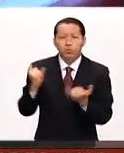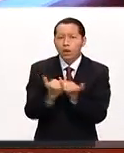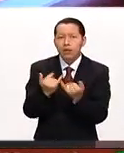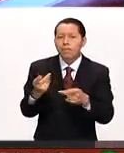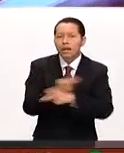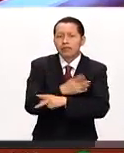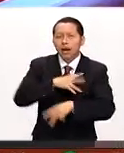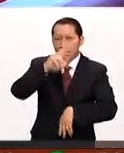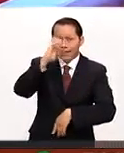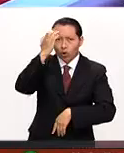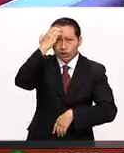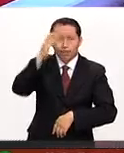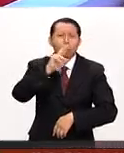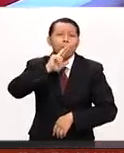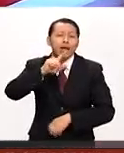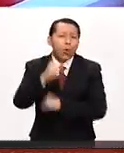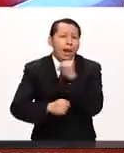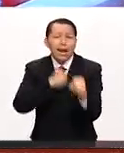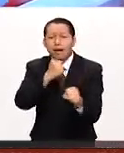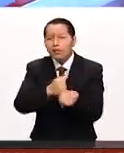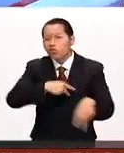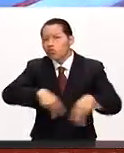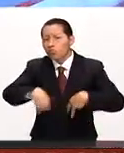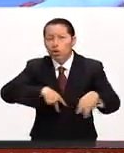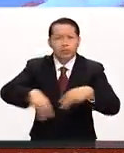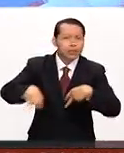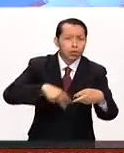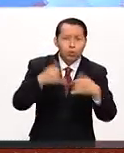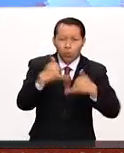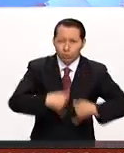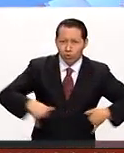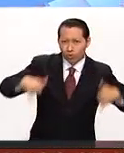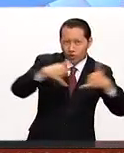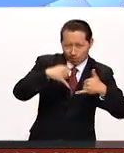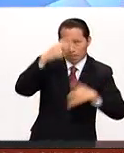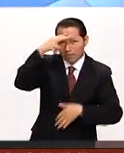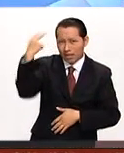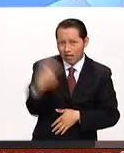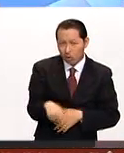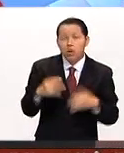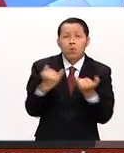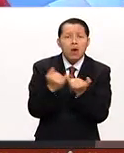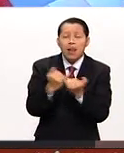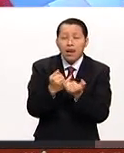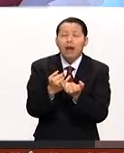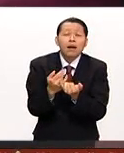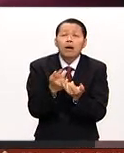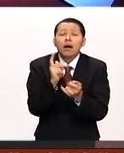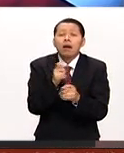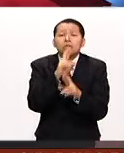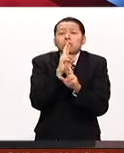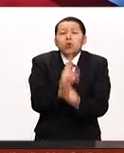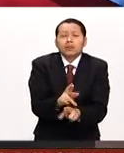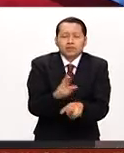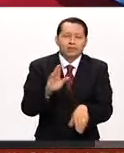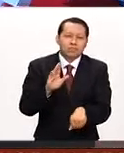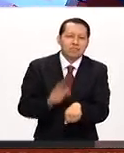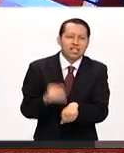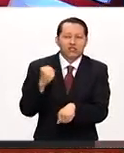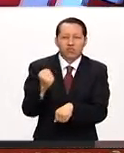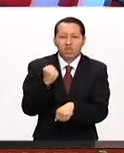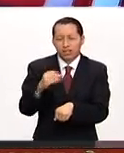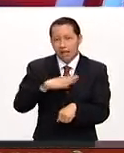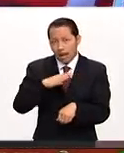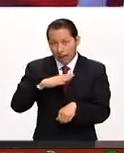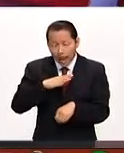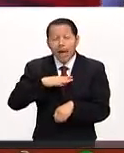el reconocimiento a lo mejor del año futbolístico de los dos torneos para el fútbol mexicano y los resultados, bueno pues los máximos ganadores fueron tanto la